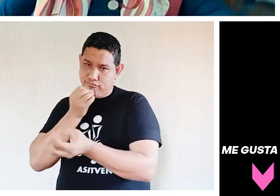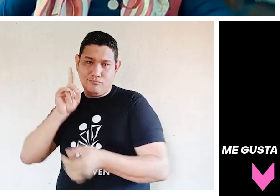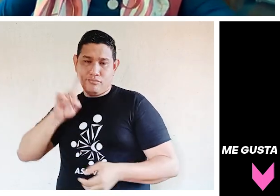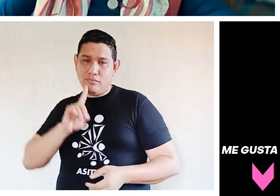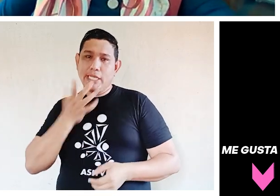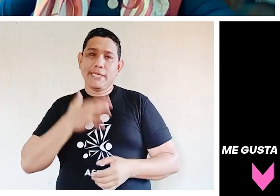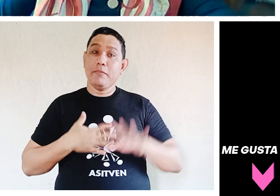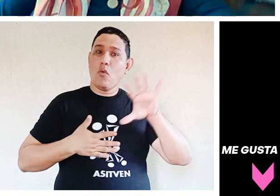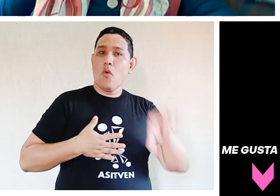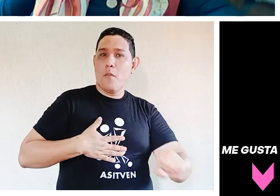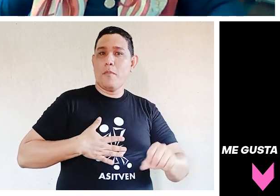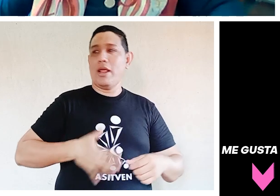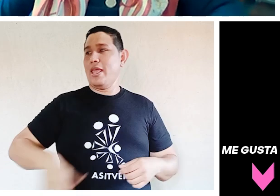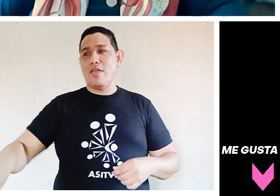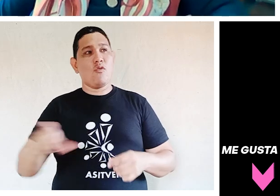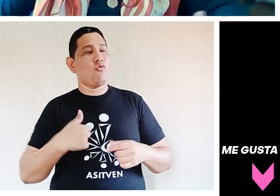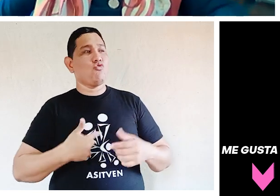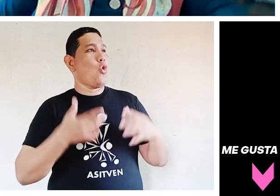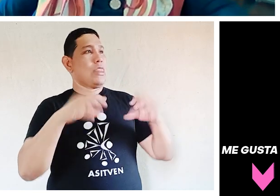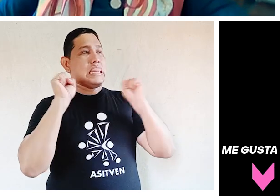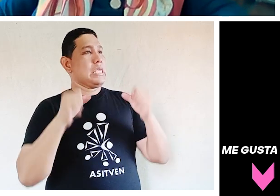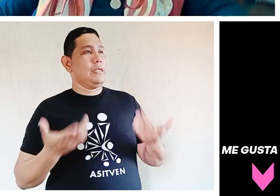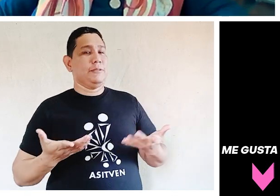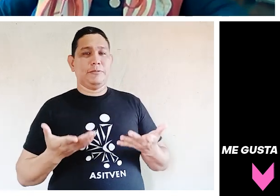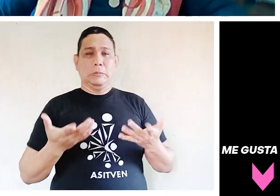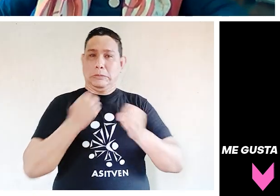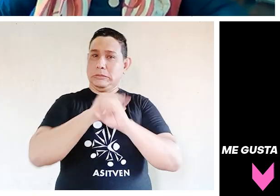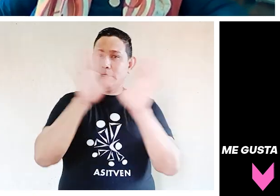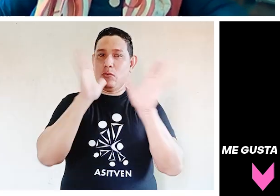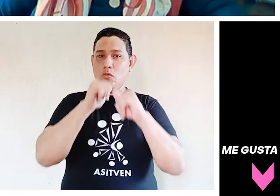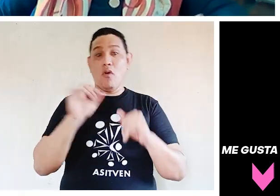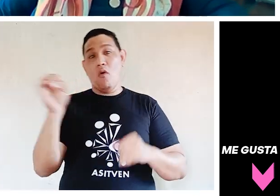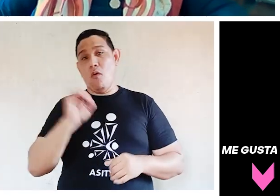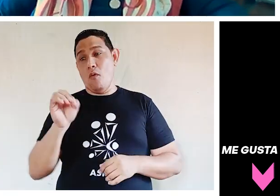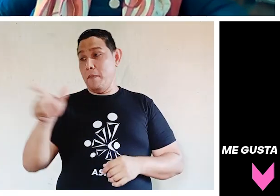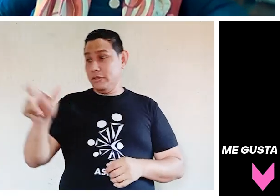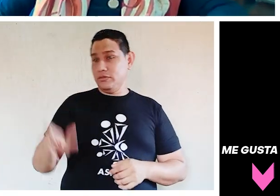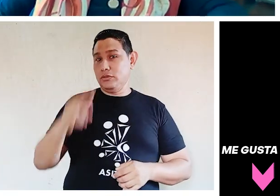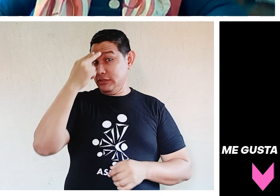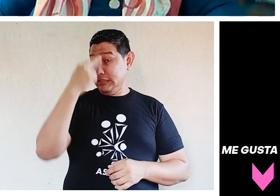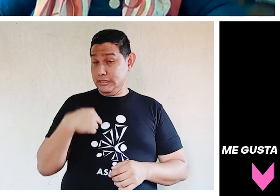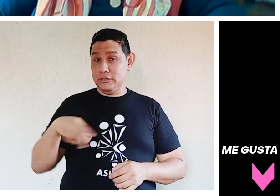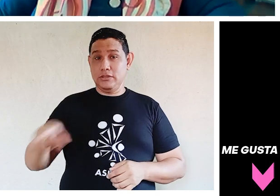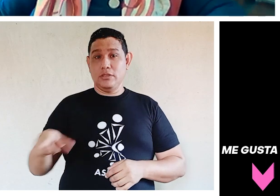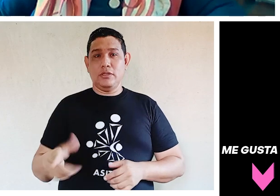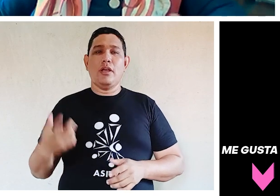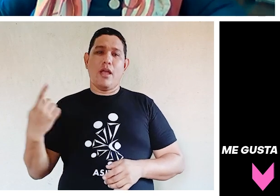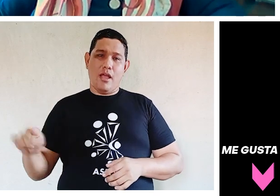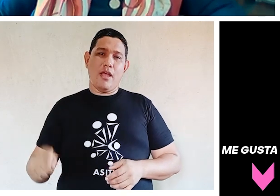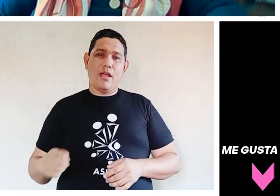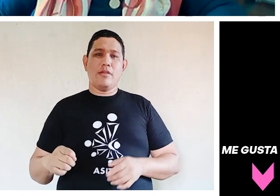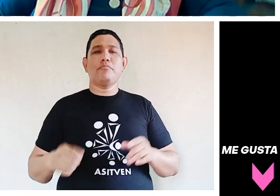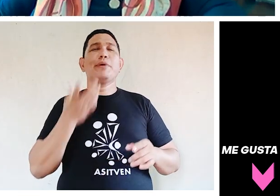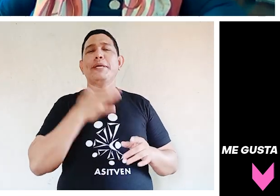hacer la compra y no se entiende correctamente, o la persona que es ciega, que tiene su software que le